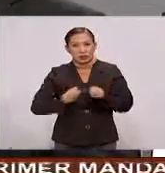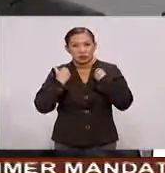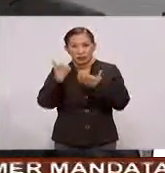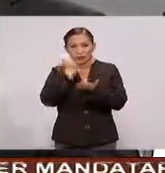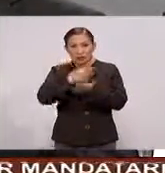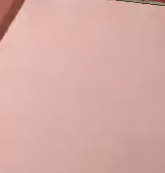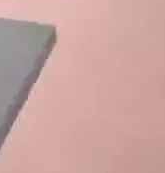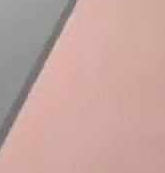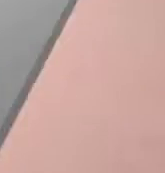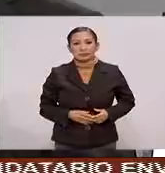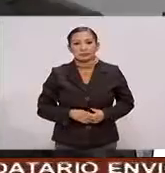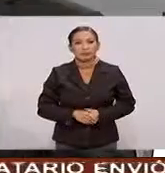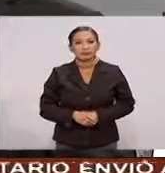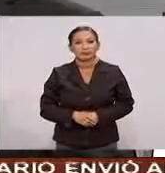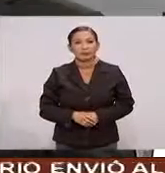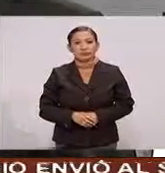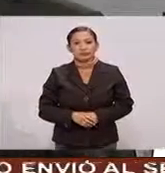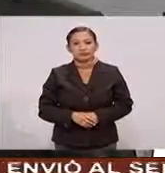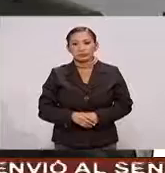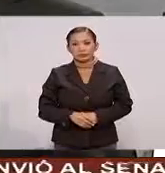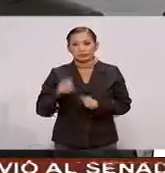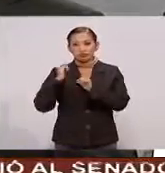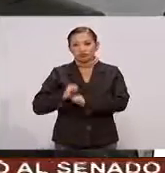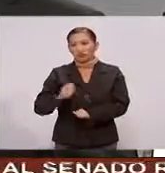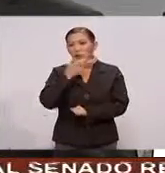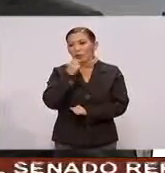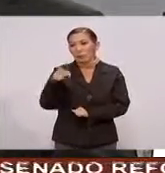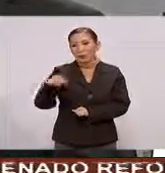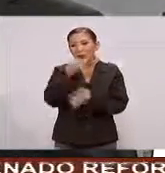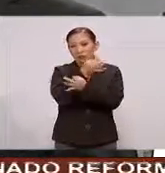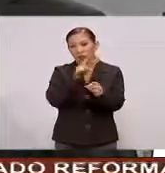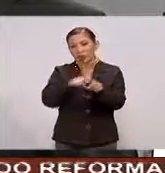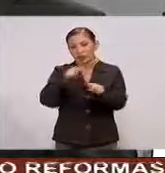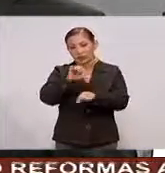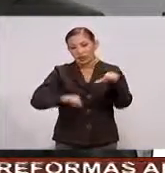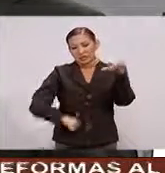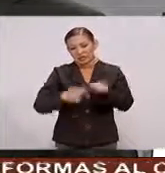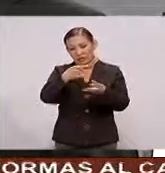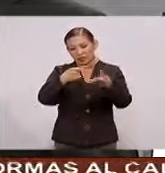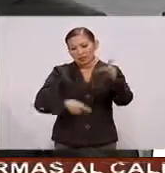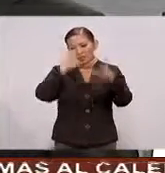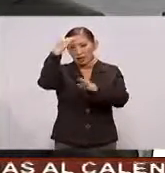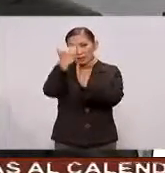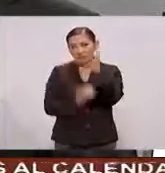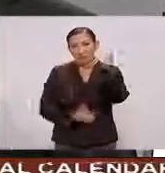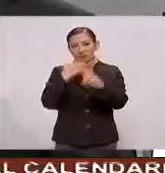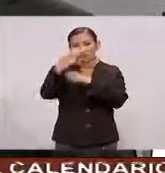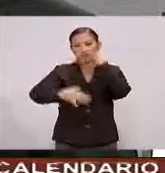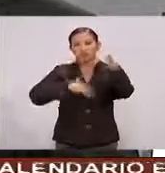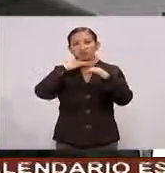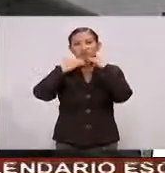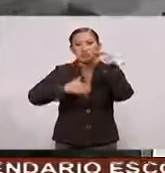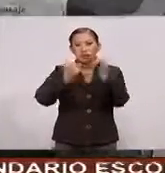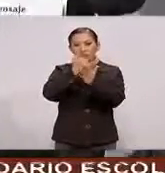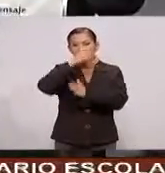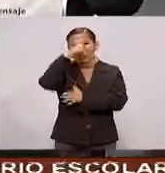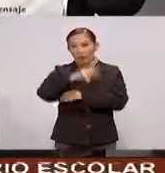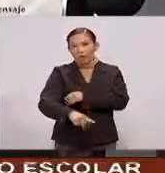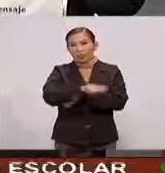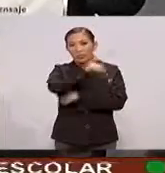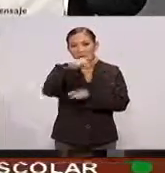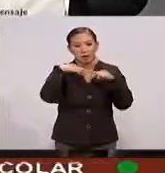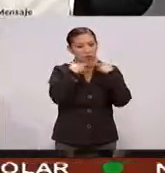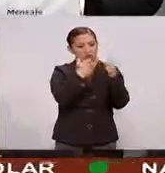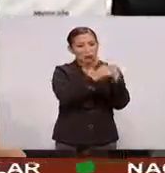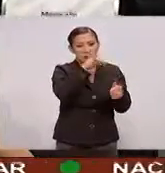del Valle de México El secretario Paquiano anunció una serie de medidas para reducir la contaminación en el Valle de México Luego de